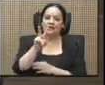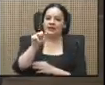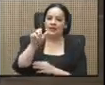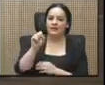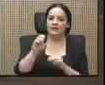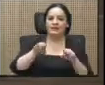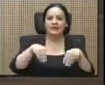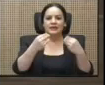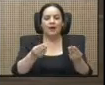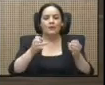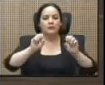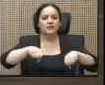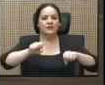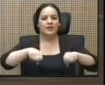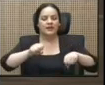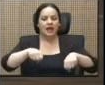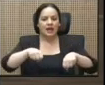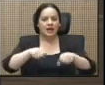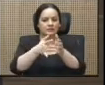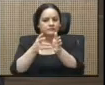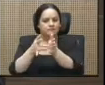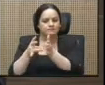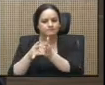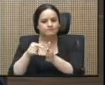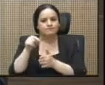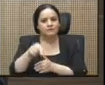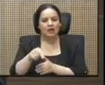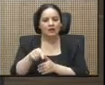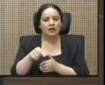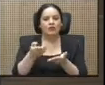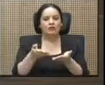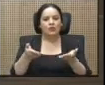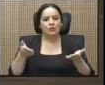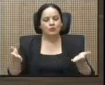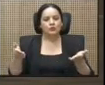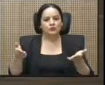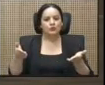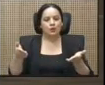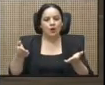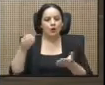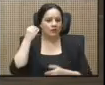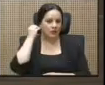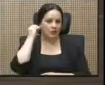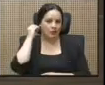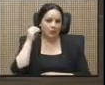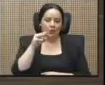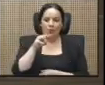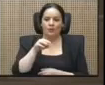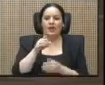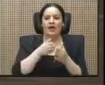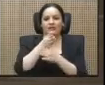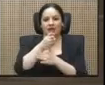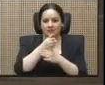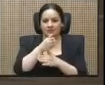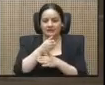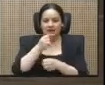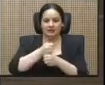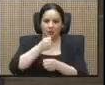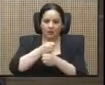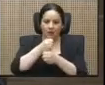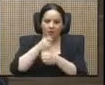explotar el recurso minero y además les da la posibilidad de que puedan comercializar